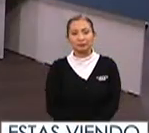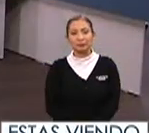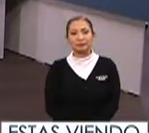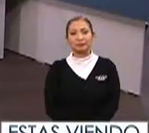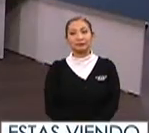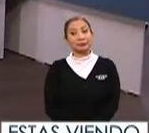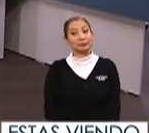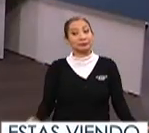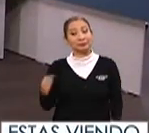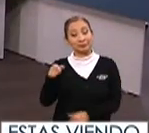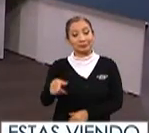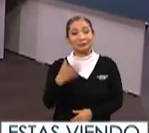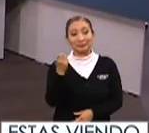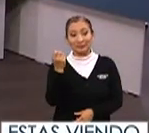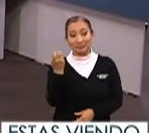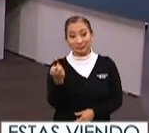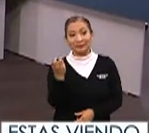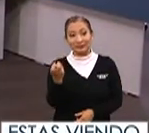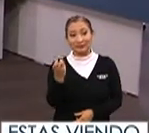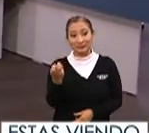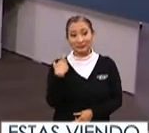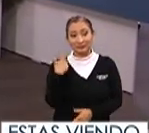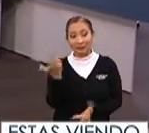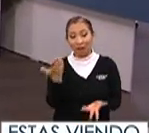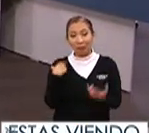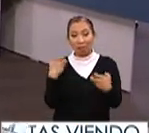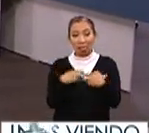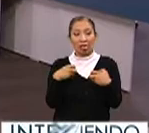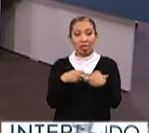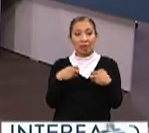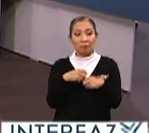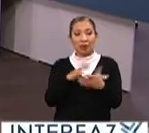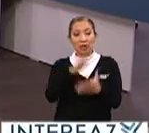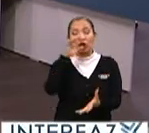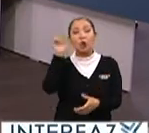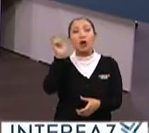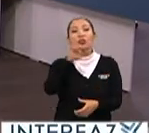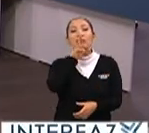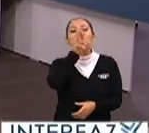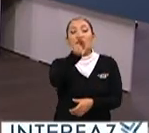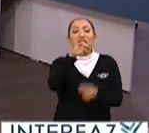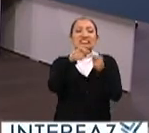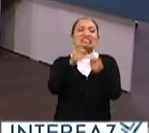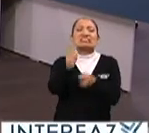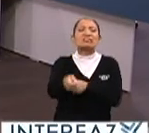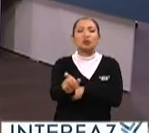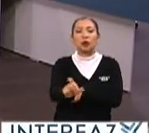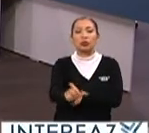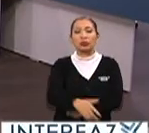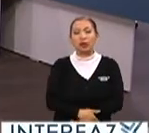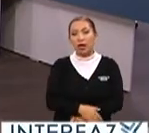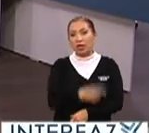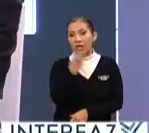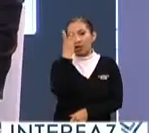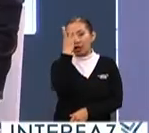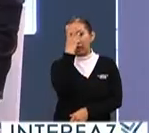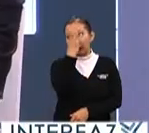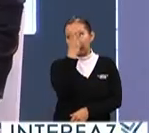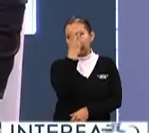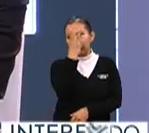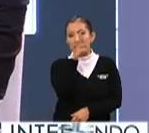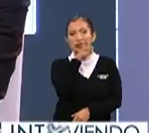Pues ahí está. Ese es uno de los nerviosismos mayores. ¿Cuándo sabremos los resultados? Mira, vamos a tener tres distintos